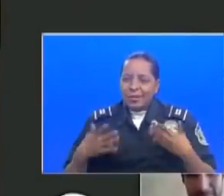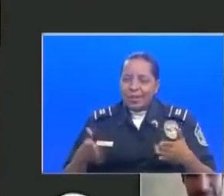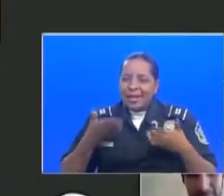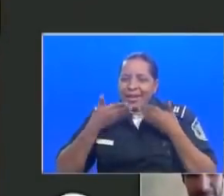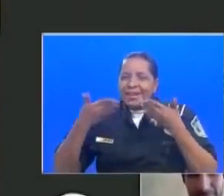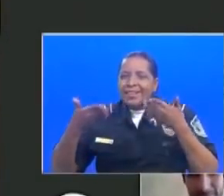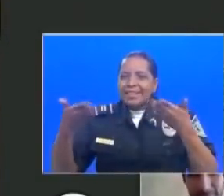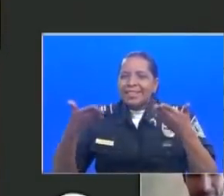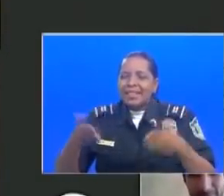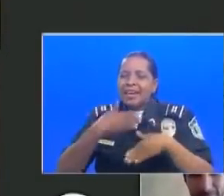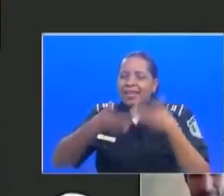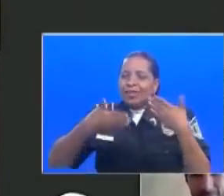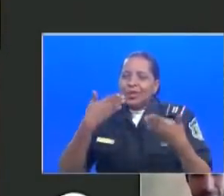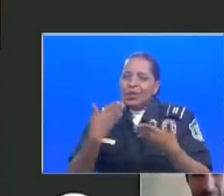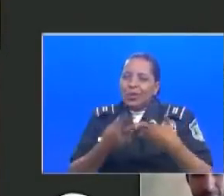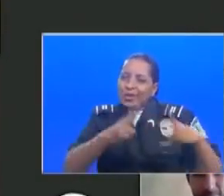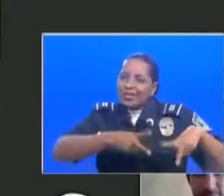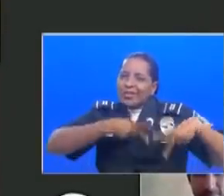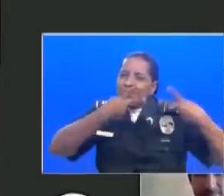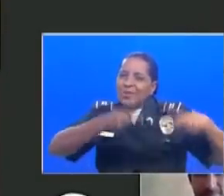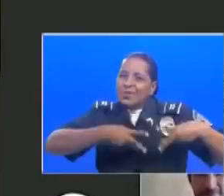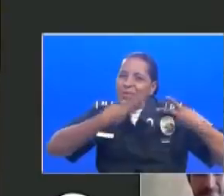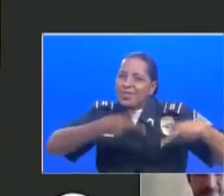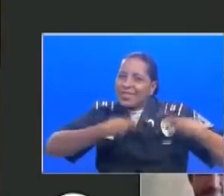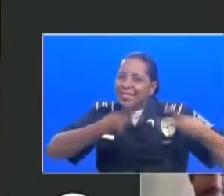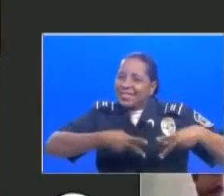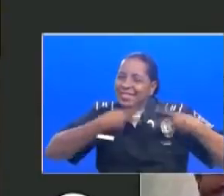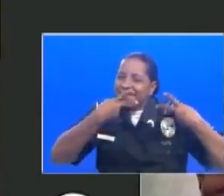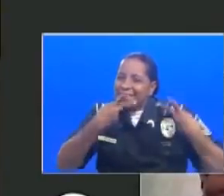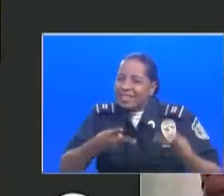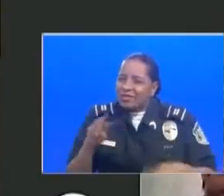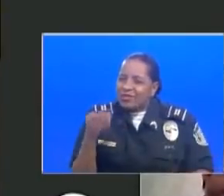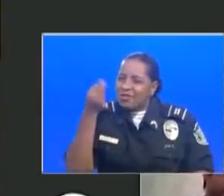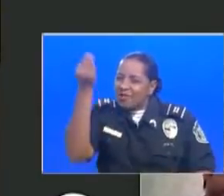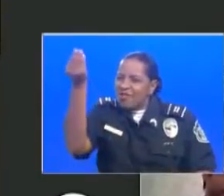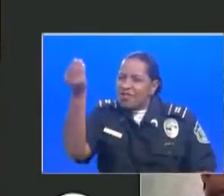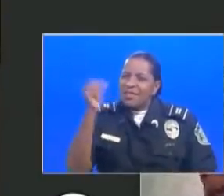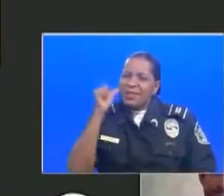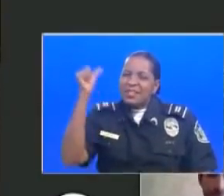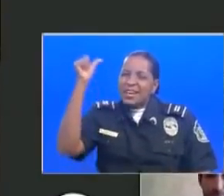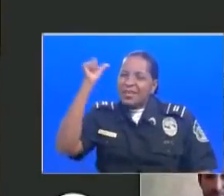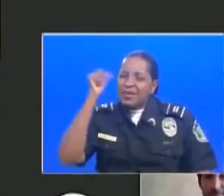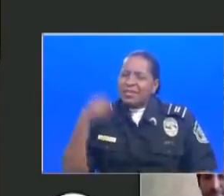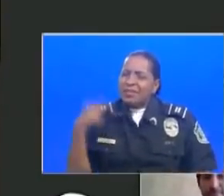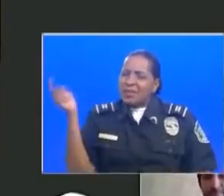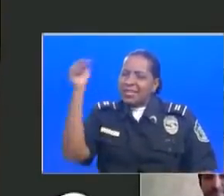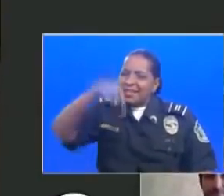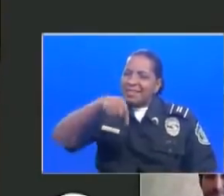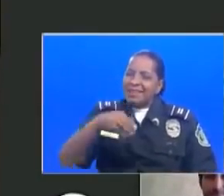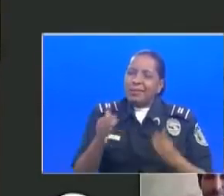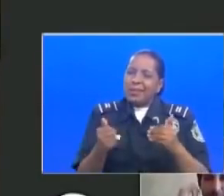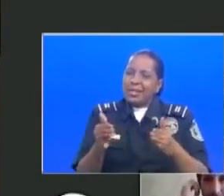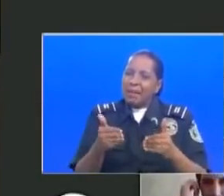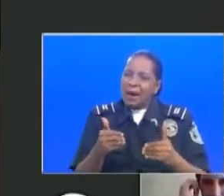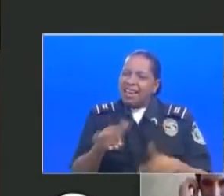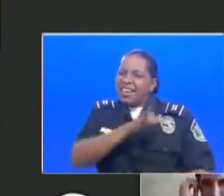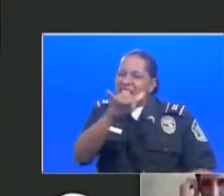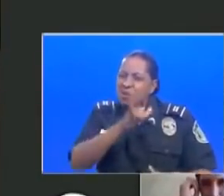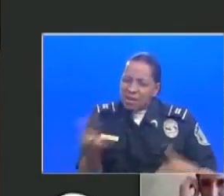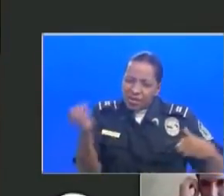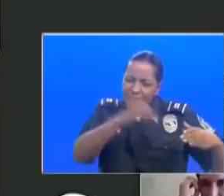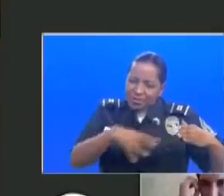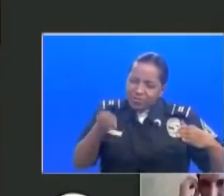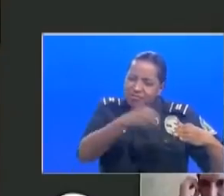agradecer a todo el voluntariado. Que de yo estar en Panamá, créanme que estaría con